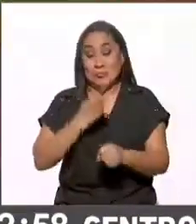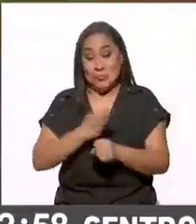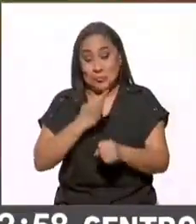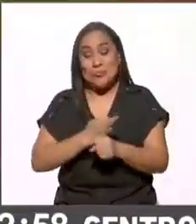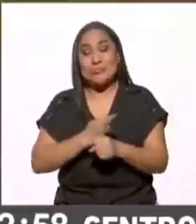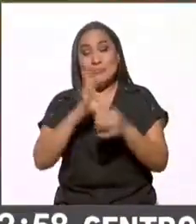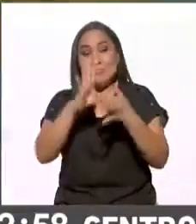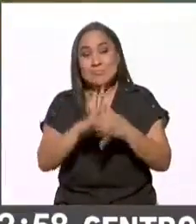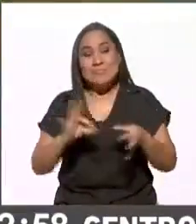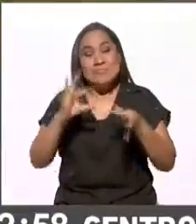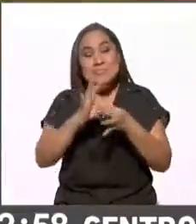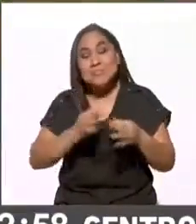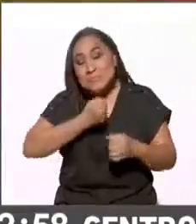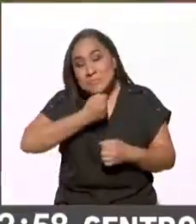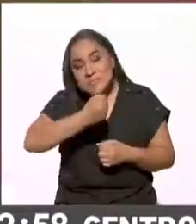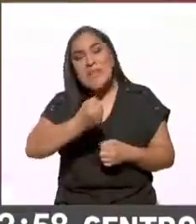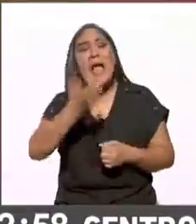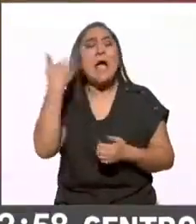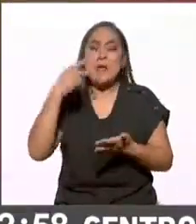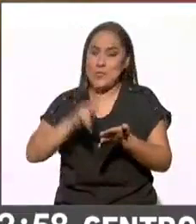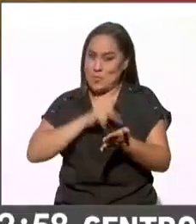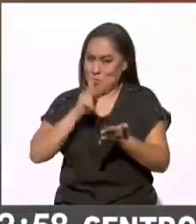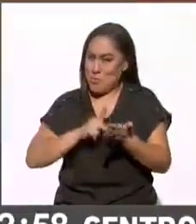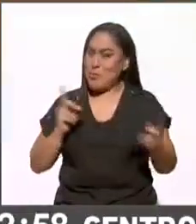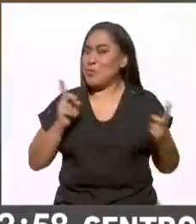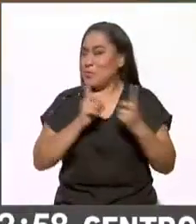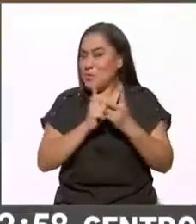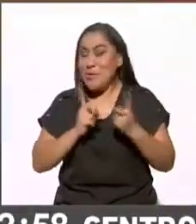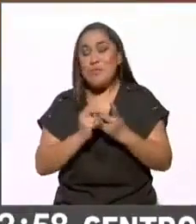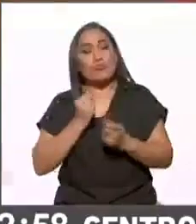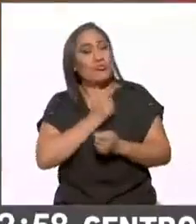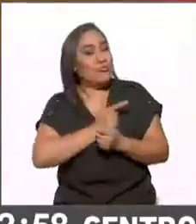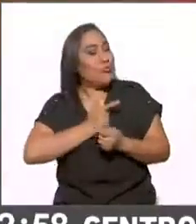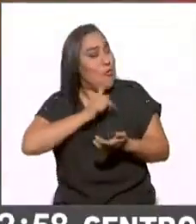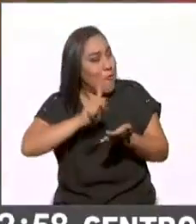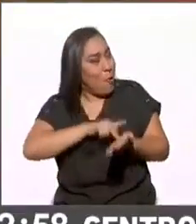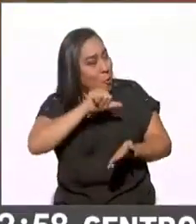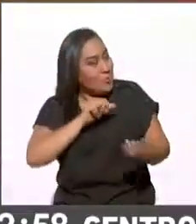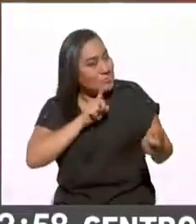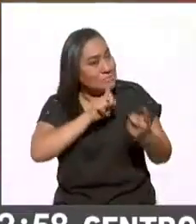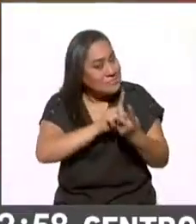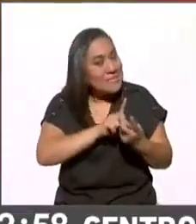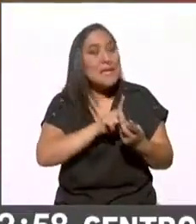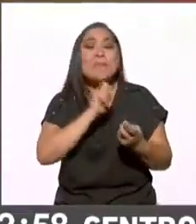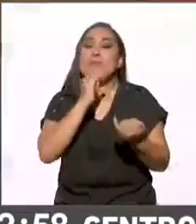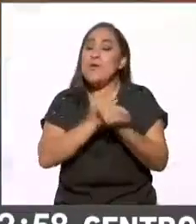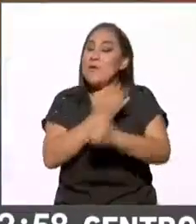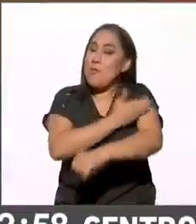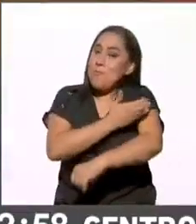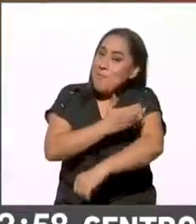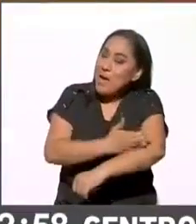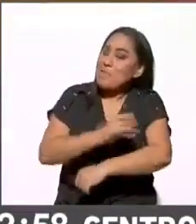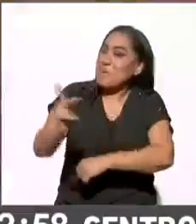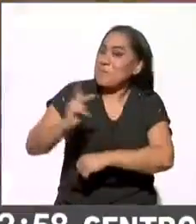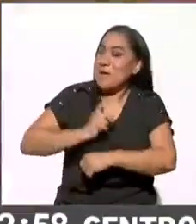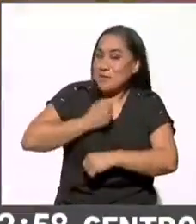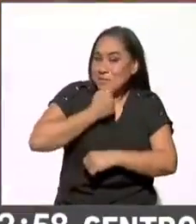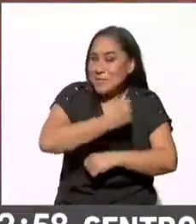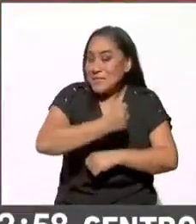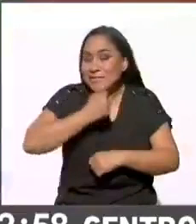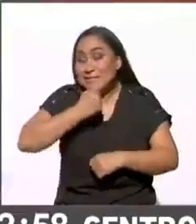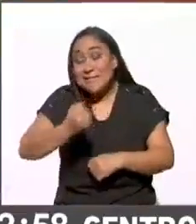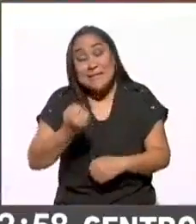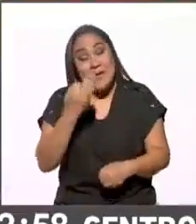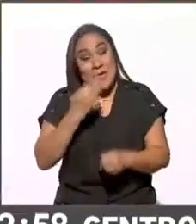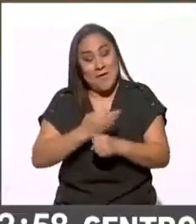compartir el espacio en otras ocasiones. Siempre será un placer hacerlo contigo y con todos los compañeros y colegas que en esta